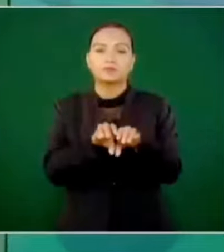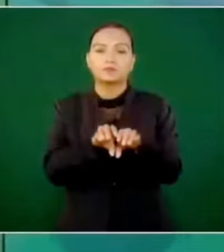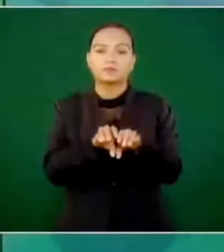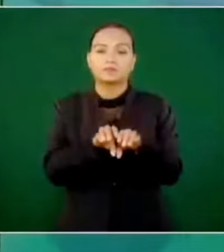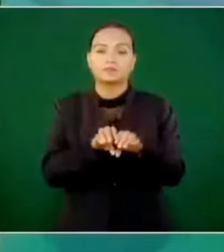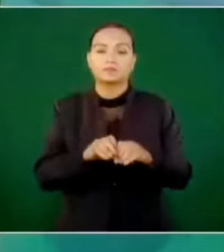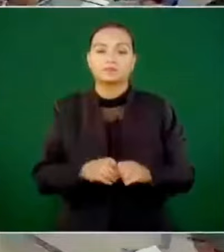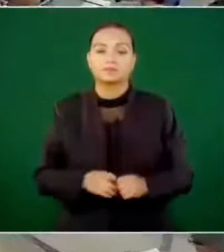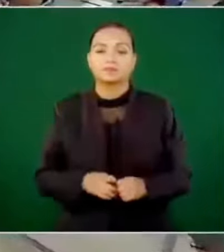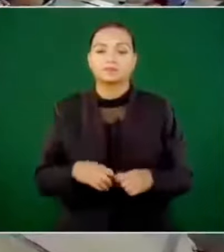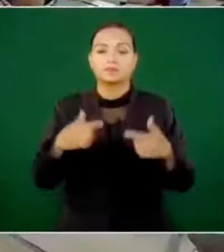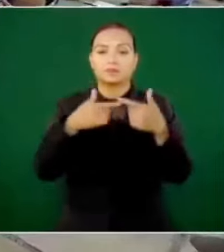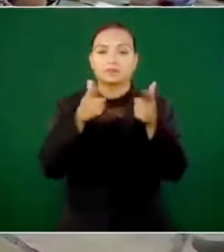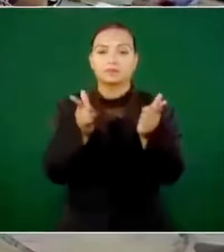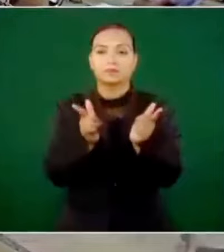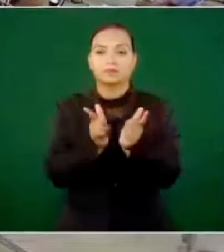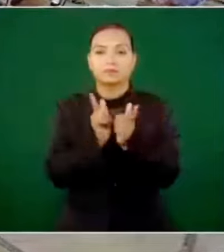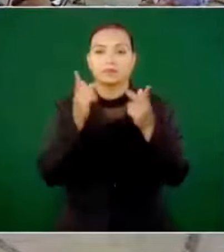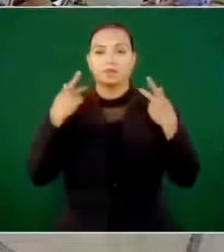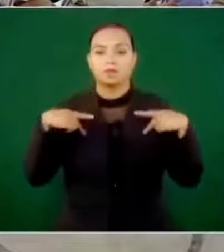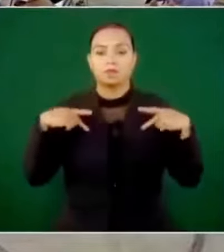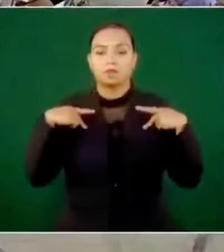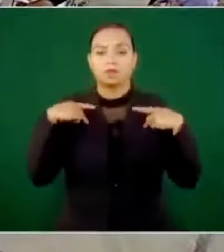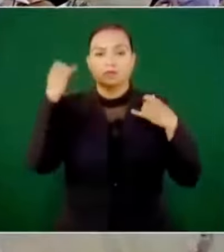un grupo de liberales